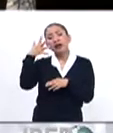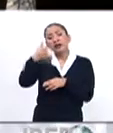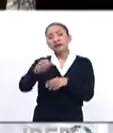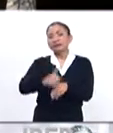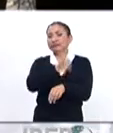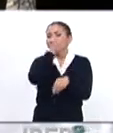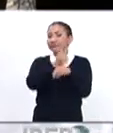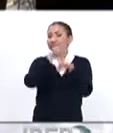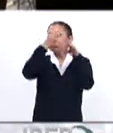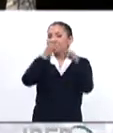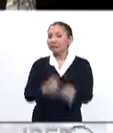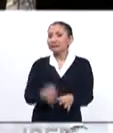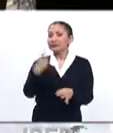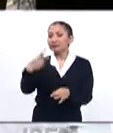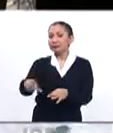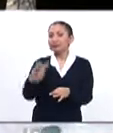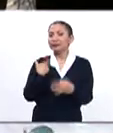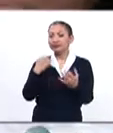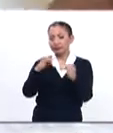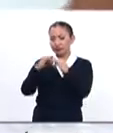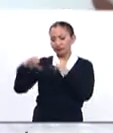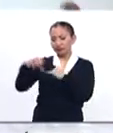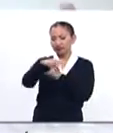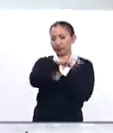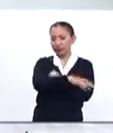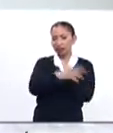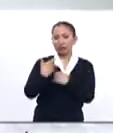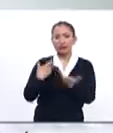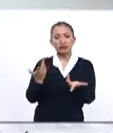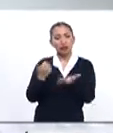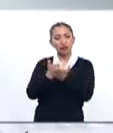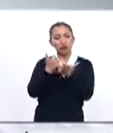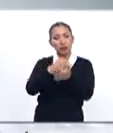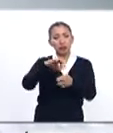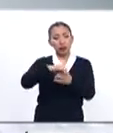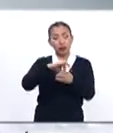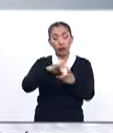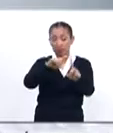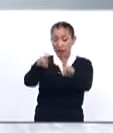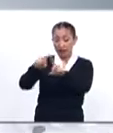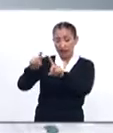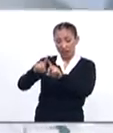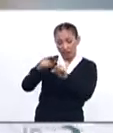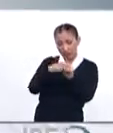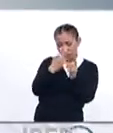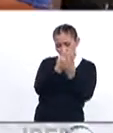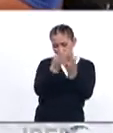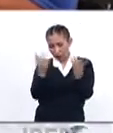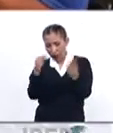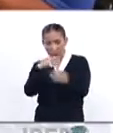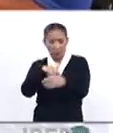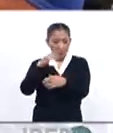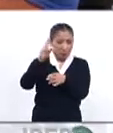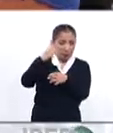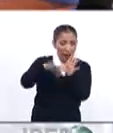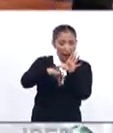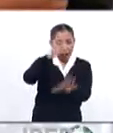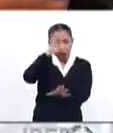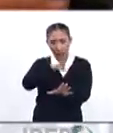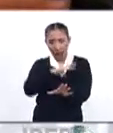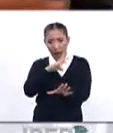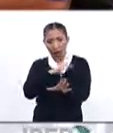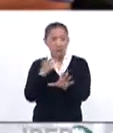consolidación de sus instituciones democráticas. La variedad de opciones que tendrán las boletas de votación